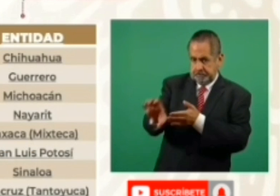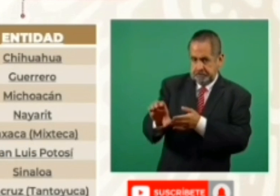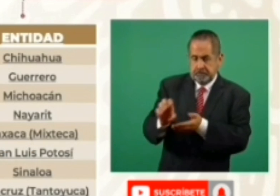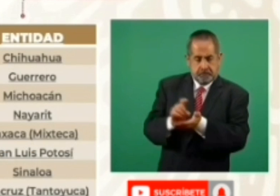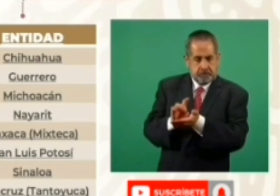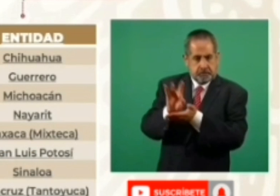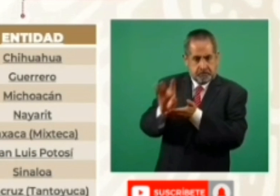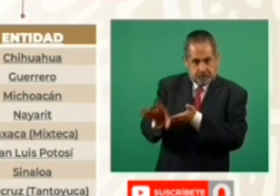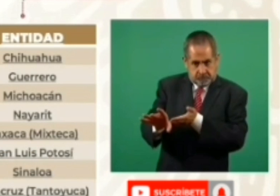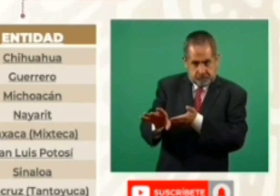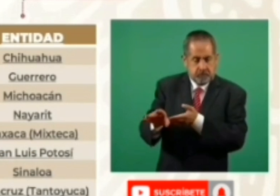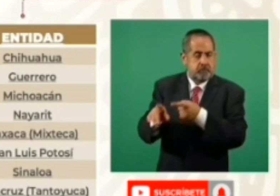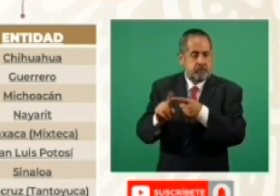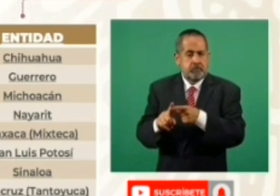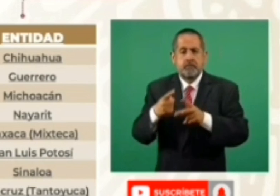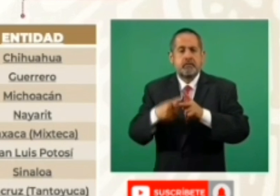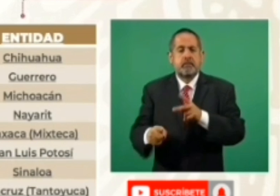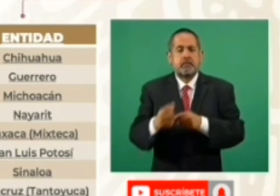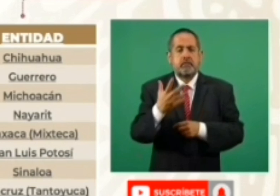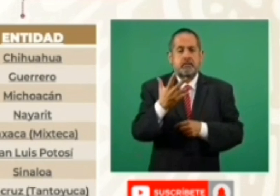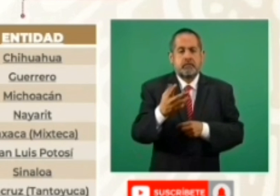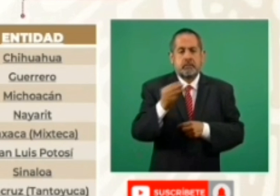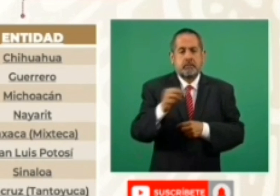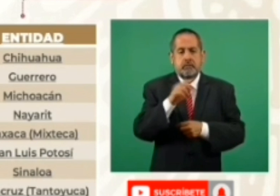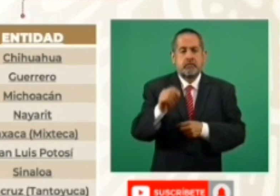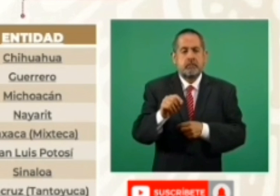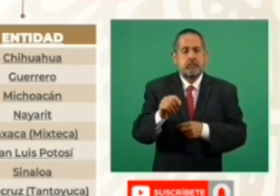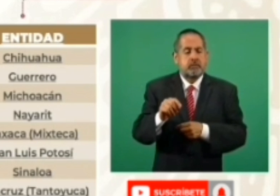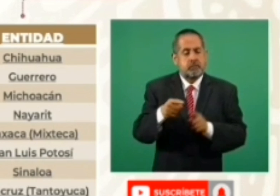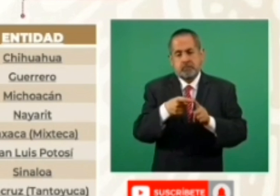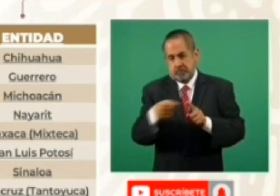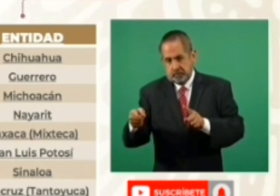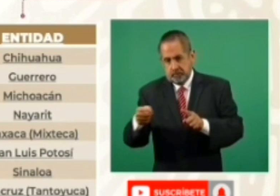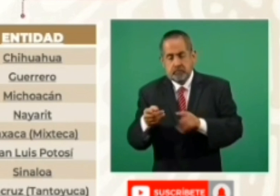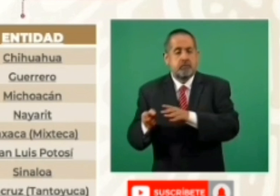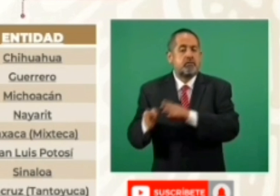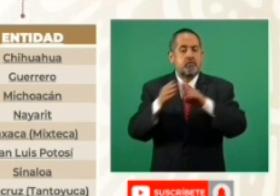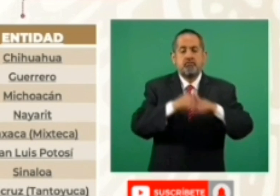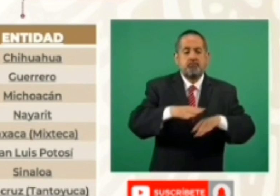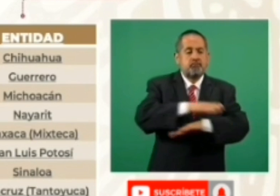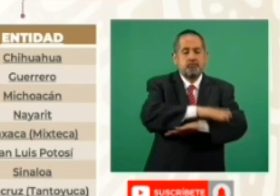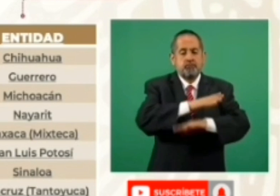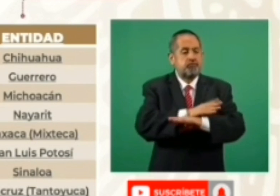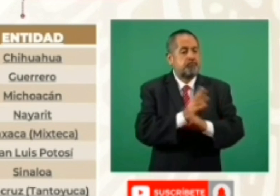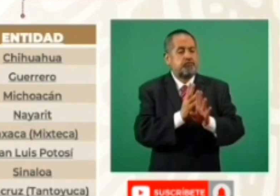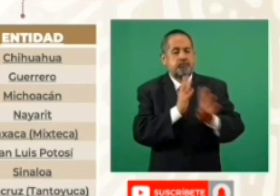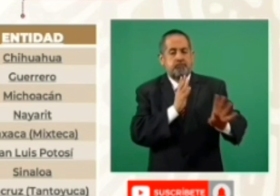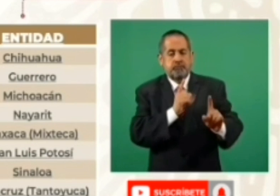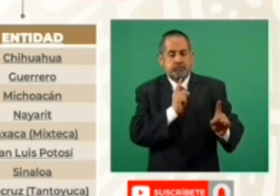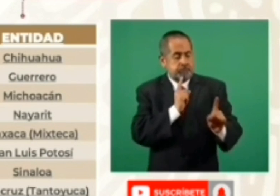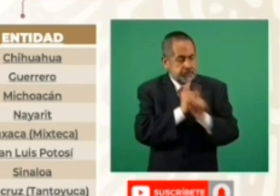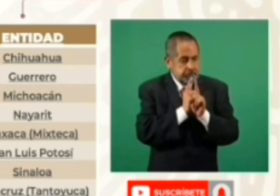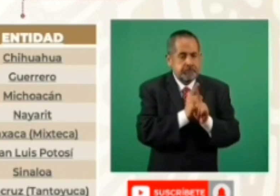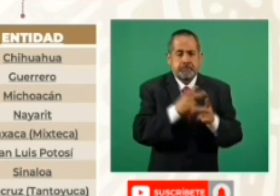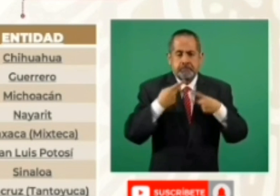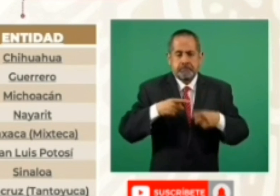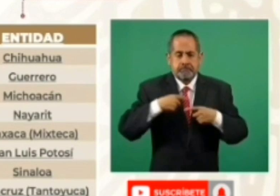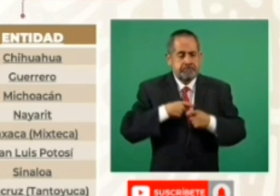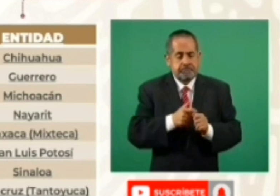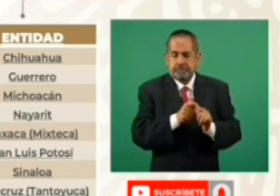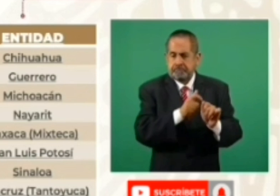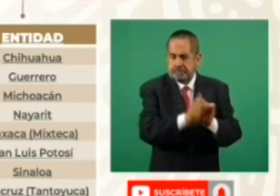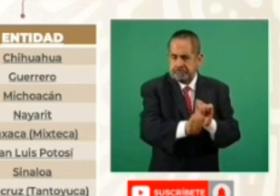del 5 de marzo del 2021 y mediante mesa de atención de pago donde sembradoras y sembradores